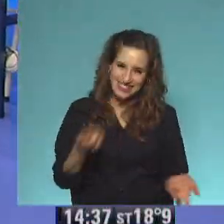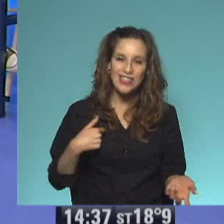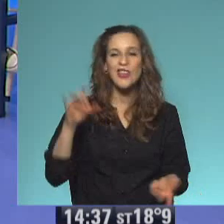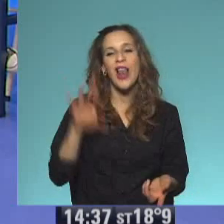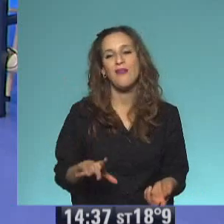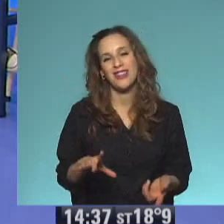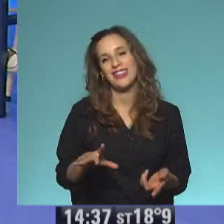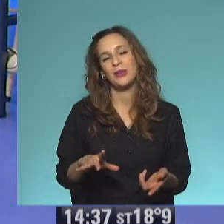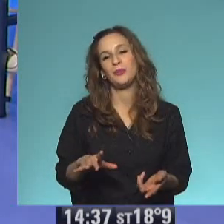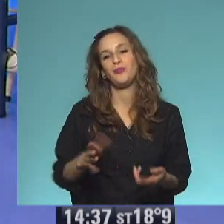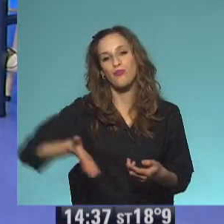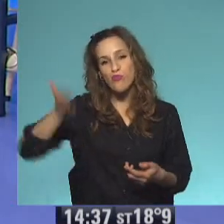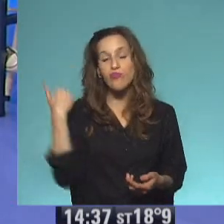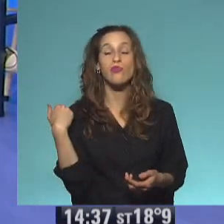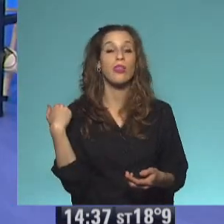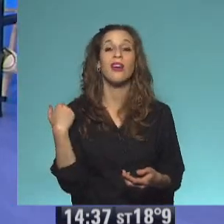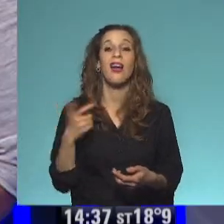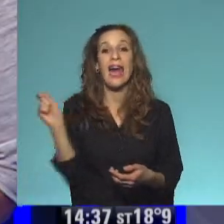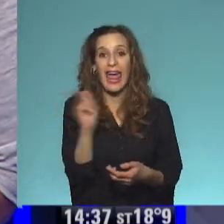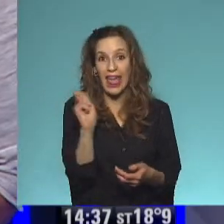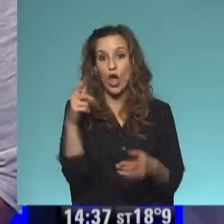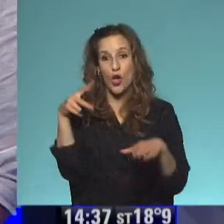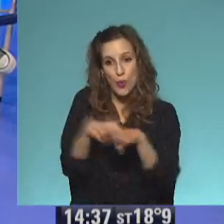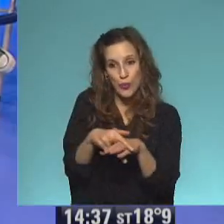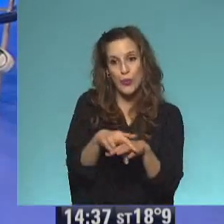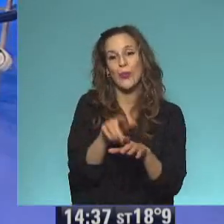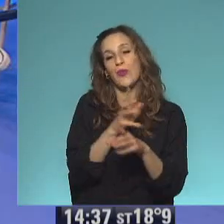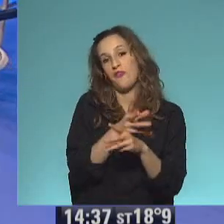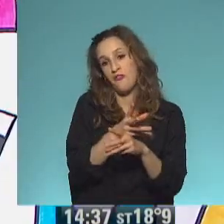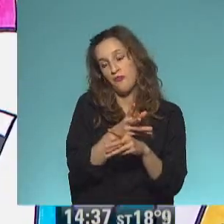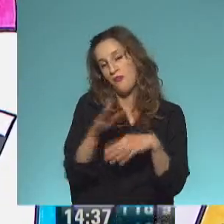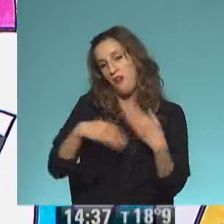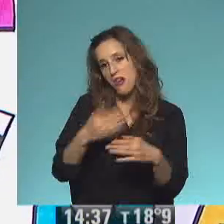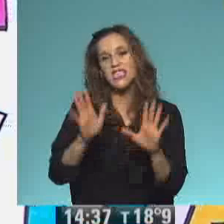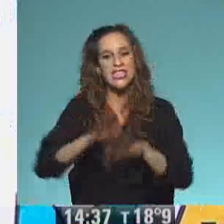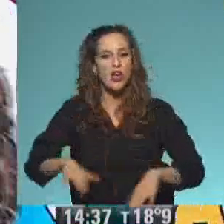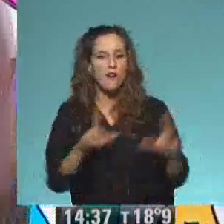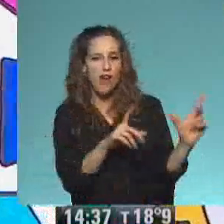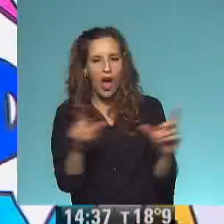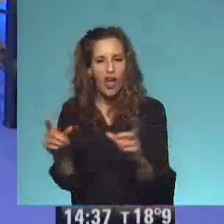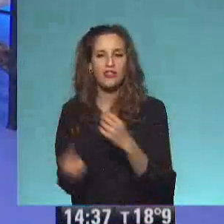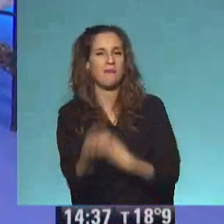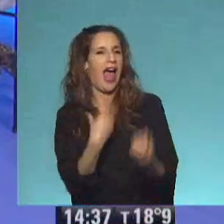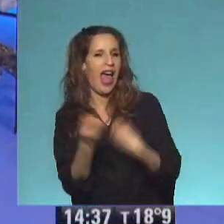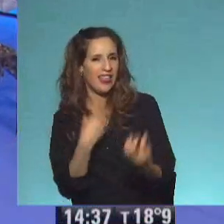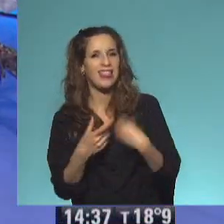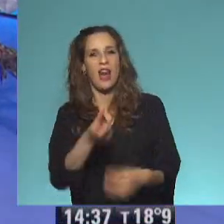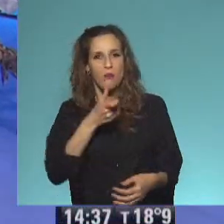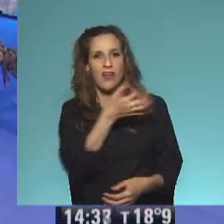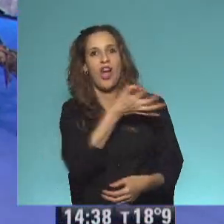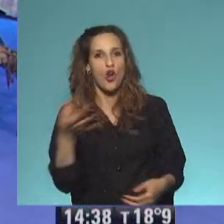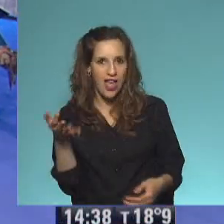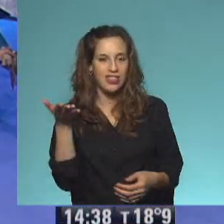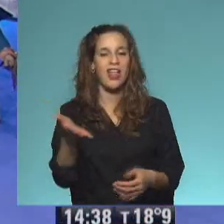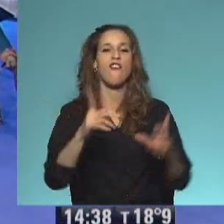con Nuria. Nos fuimos al recreo. Los chicos mandaron un montón de fotos con la respuesta correcta. ¿En serio? Foto